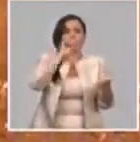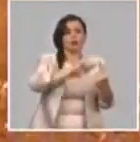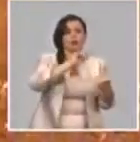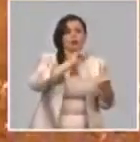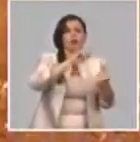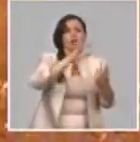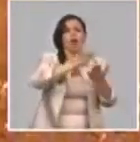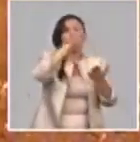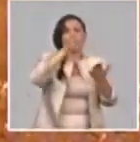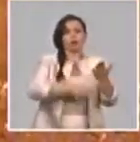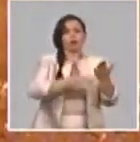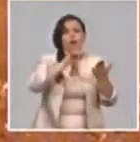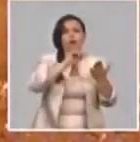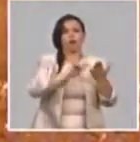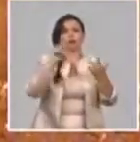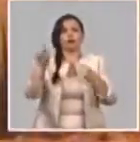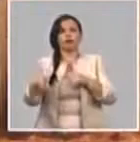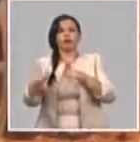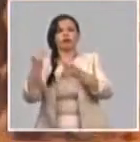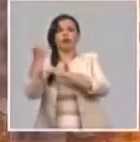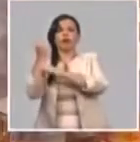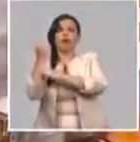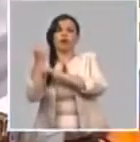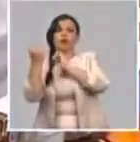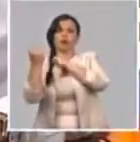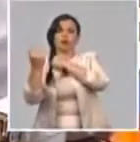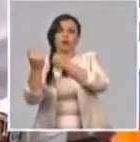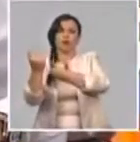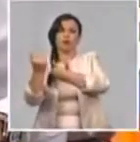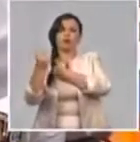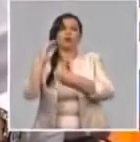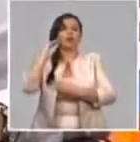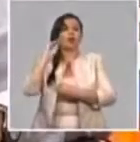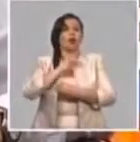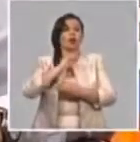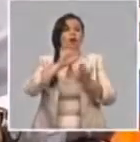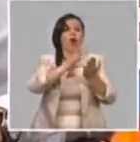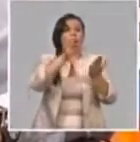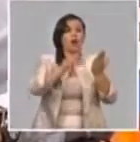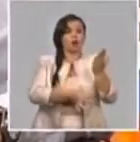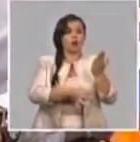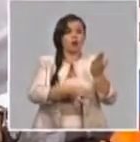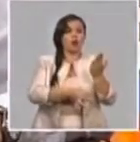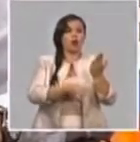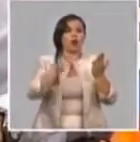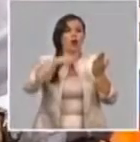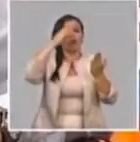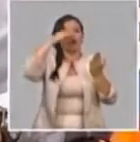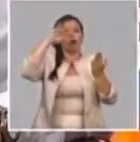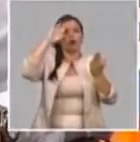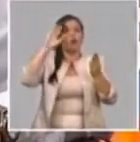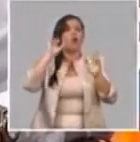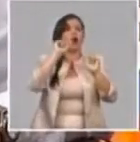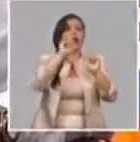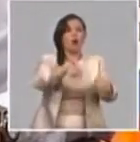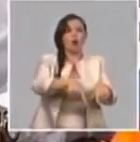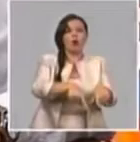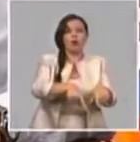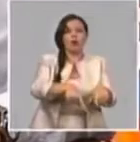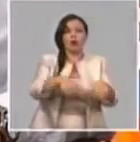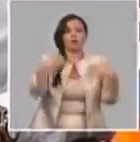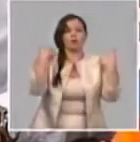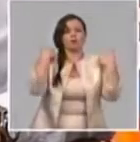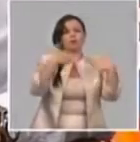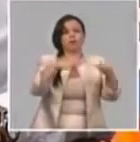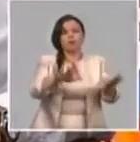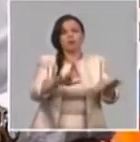el caso de porcino. Nosotros el arroz, sabemos que el país importa una gran cantidad todavía de arroz para entregar a la población. Y informaba